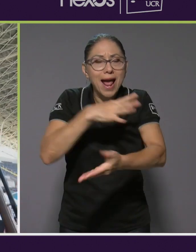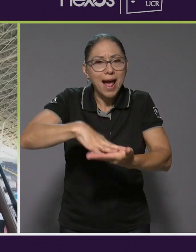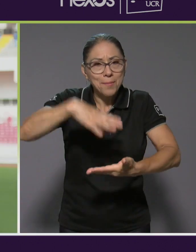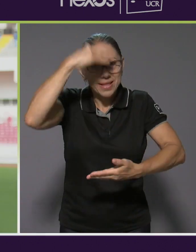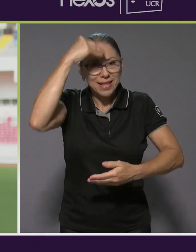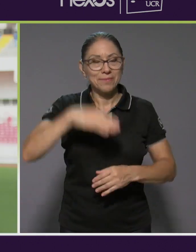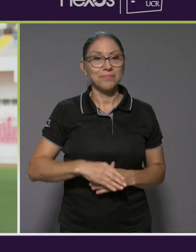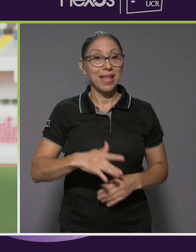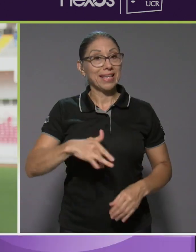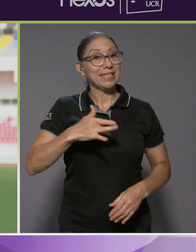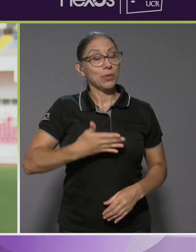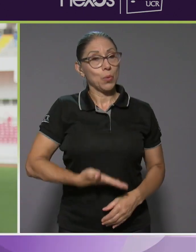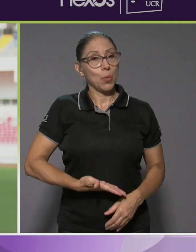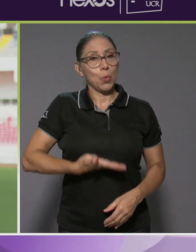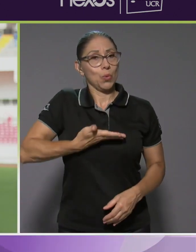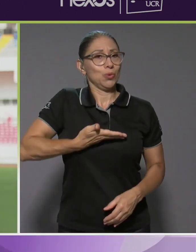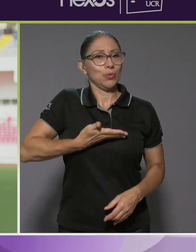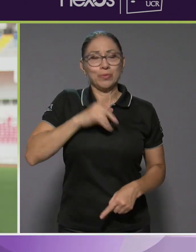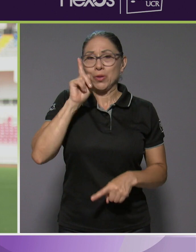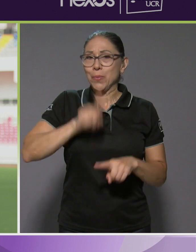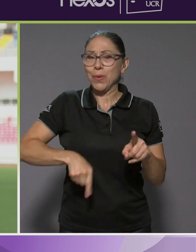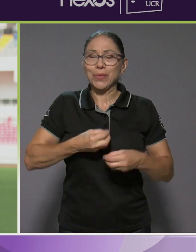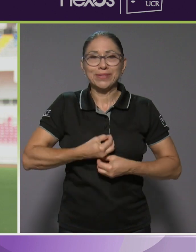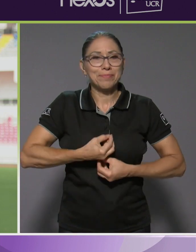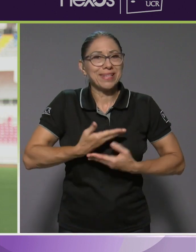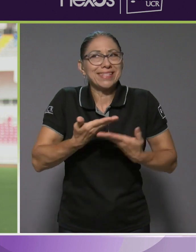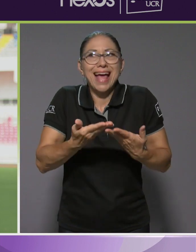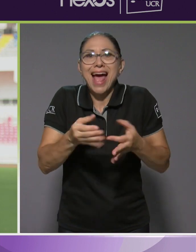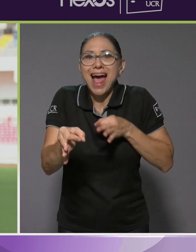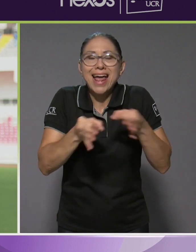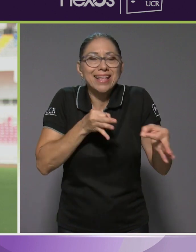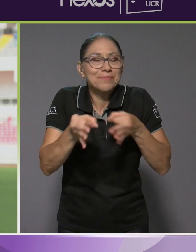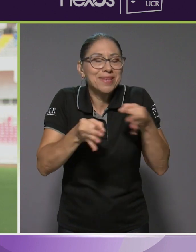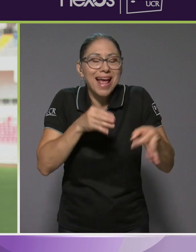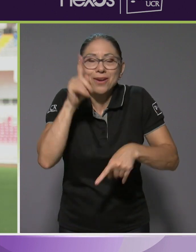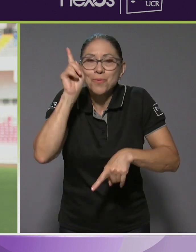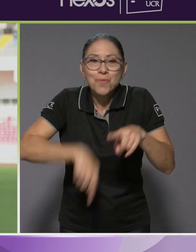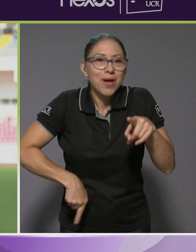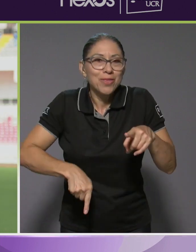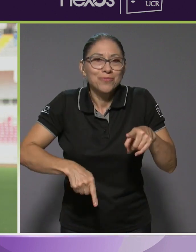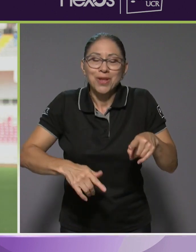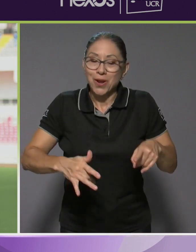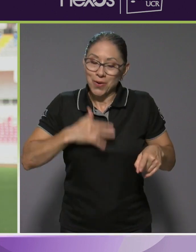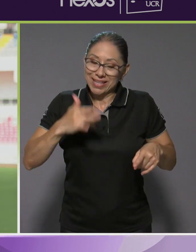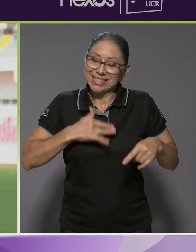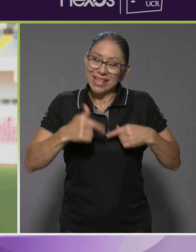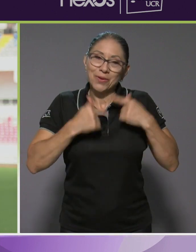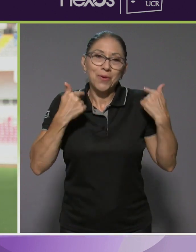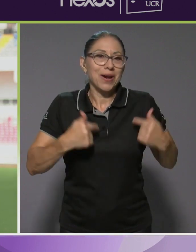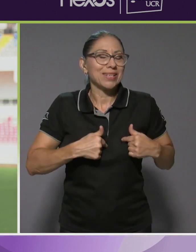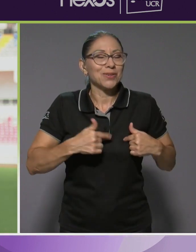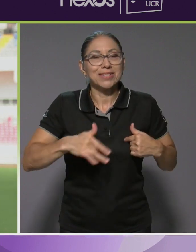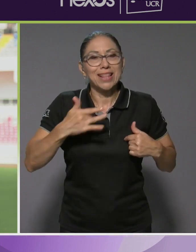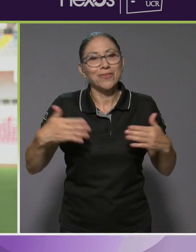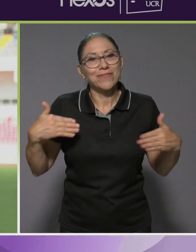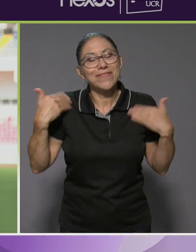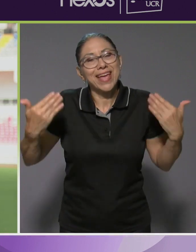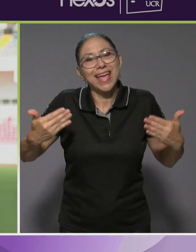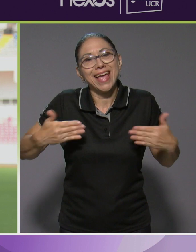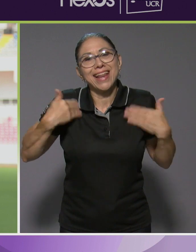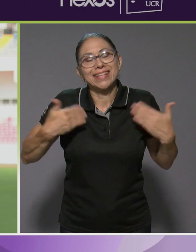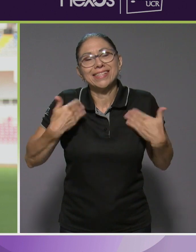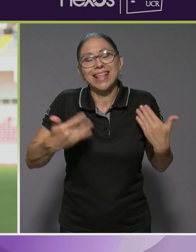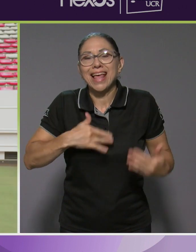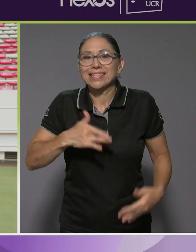orgullo, algo que no tengo palabras para explicar lo que siente mi corazón. Una felicidad muy grande, un orgullo